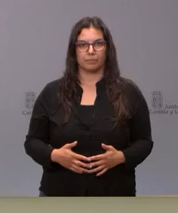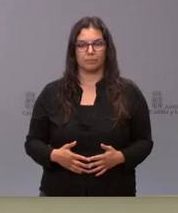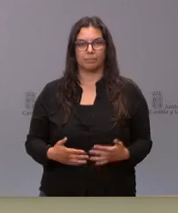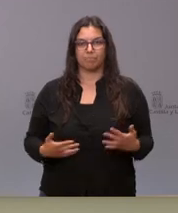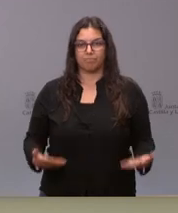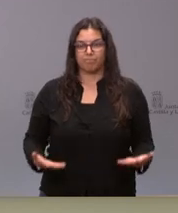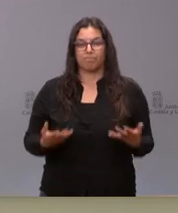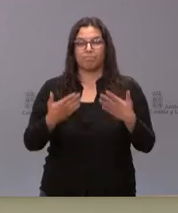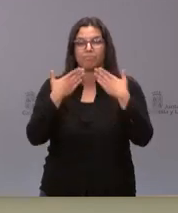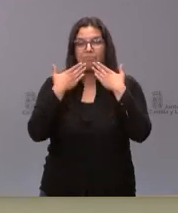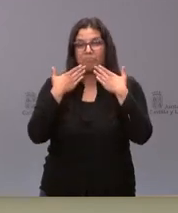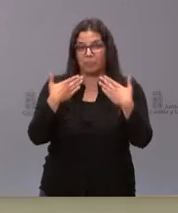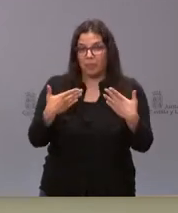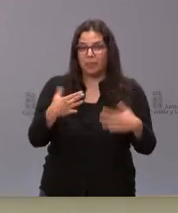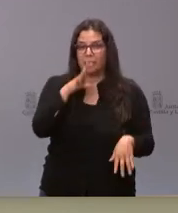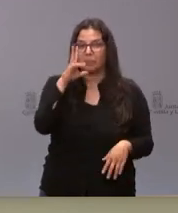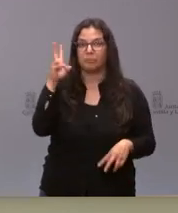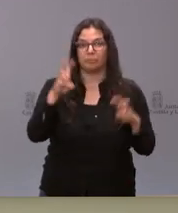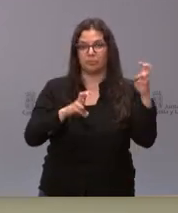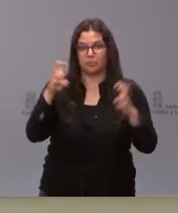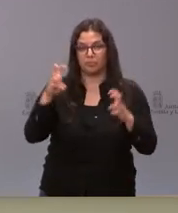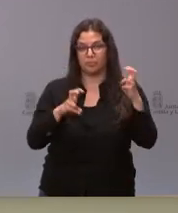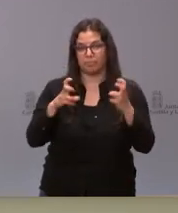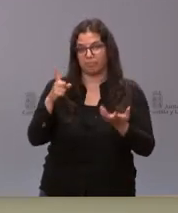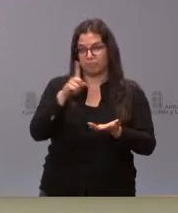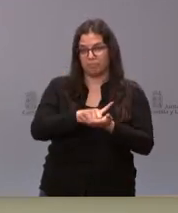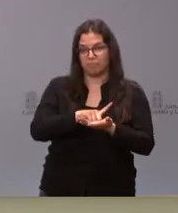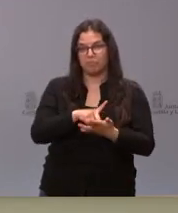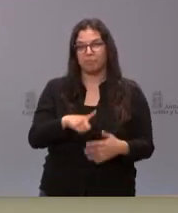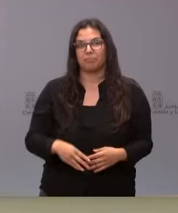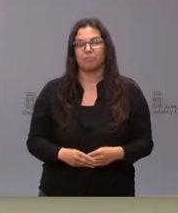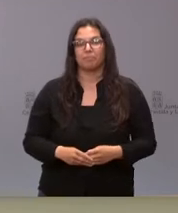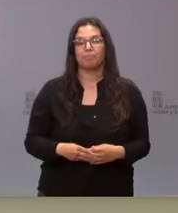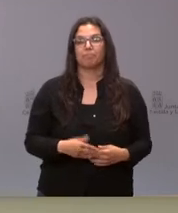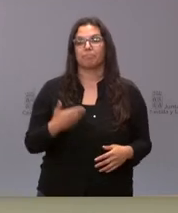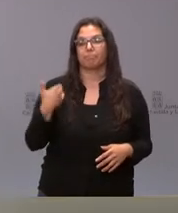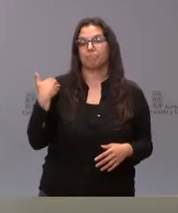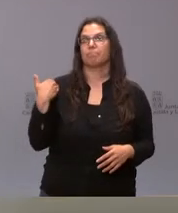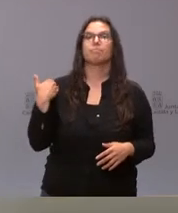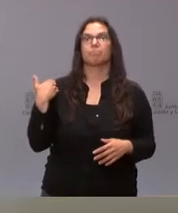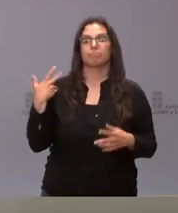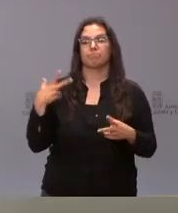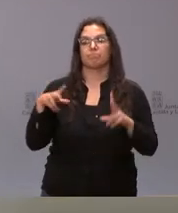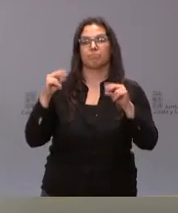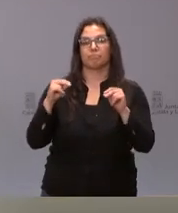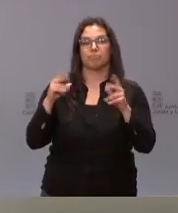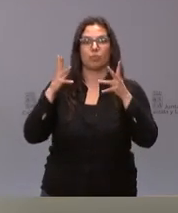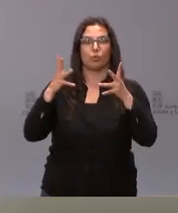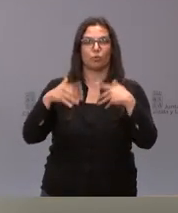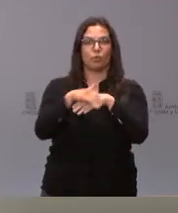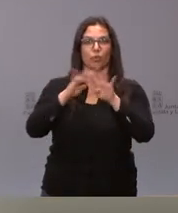Muchas gracias por su presencia, una vez más, tras esta sesión del Consejo de Gobierno que hemos celebrado